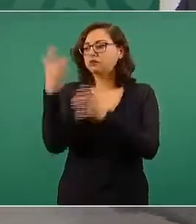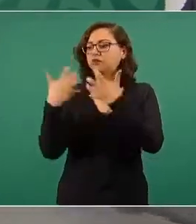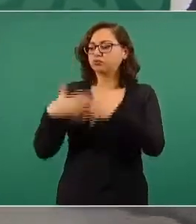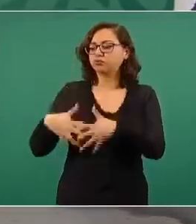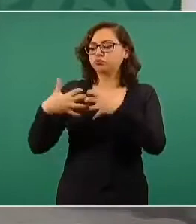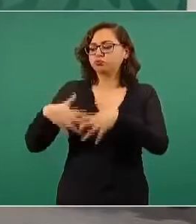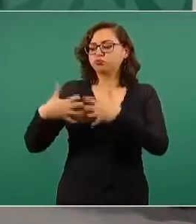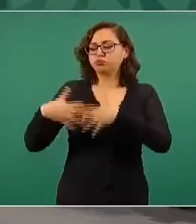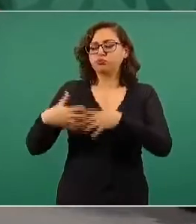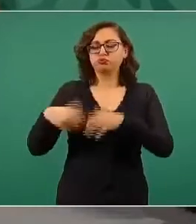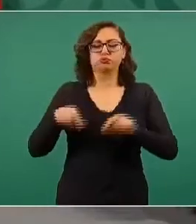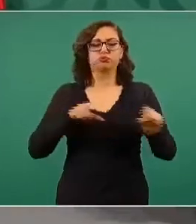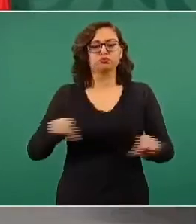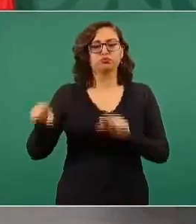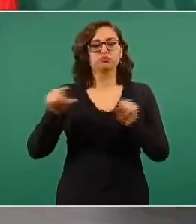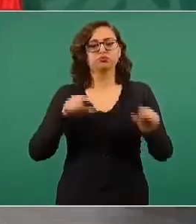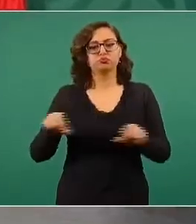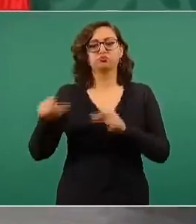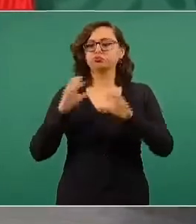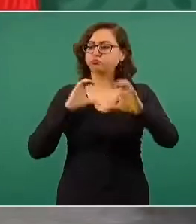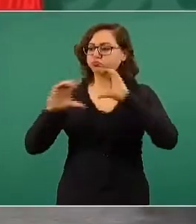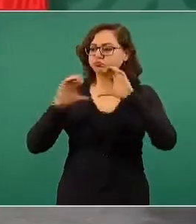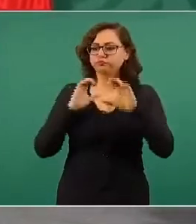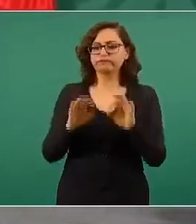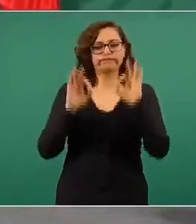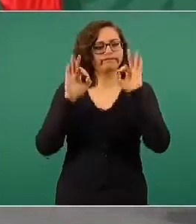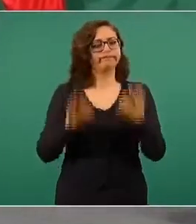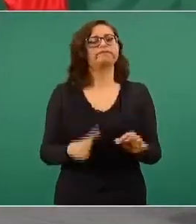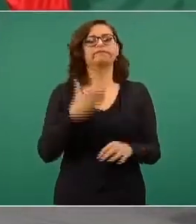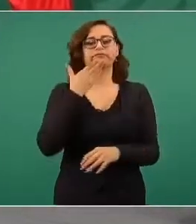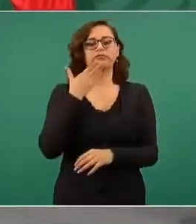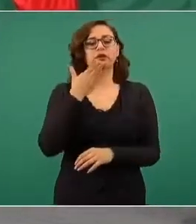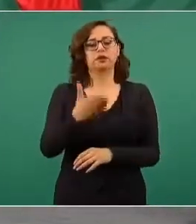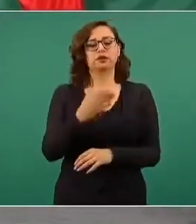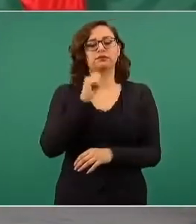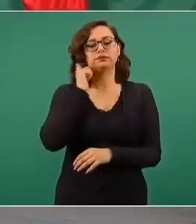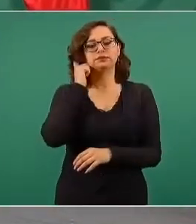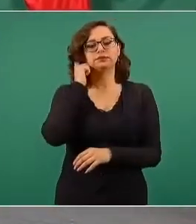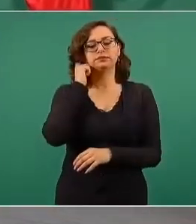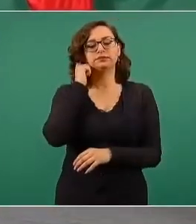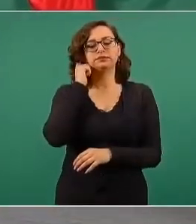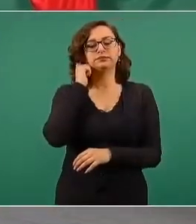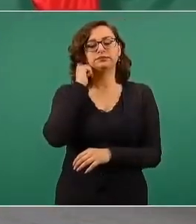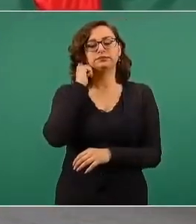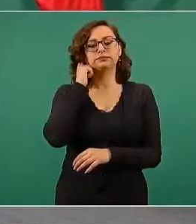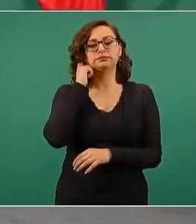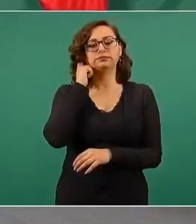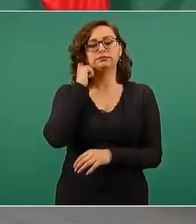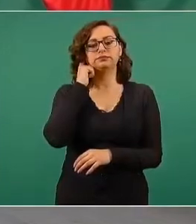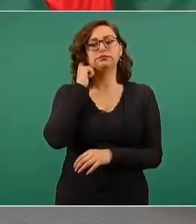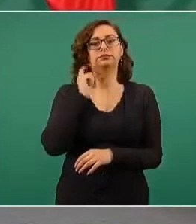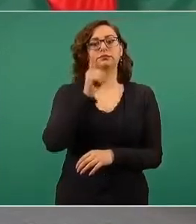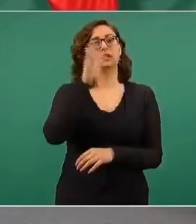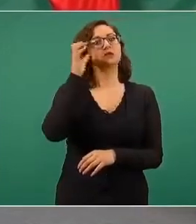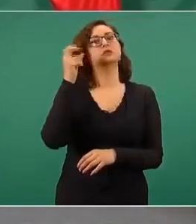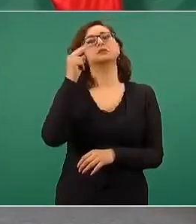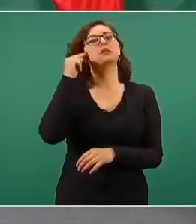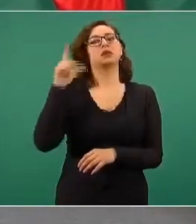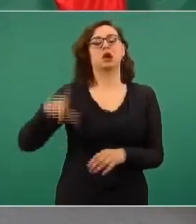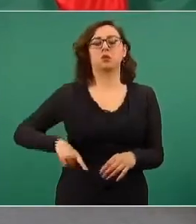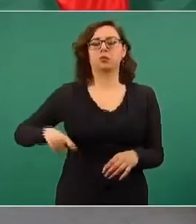muy buena comunicación con el gobierno de China.